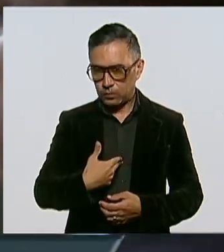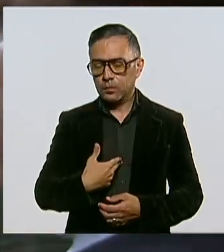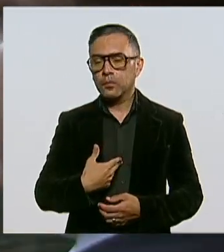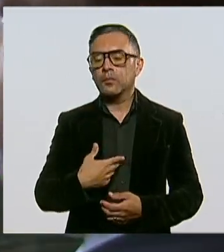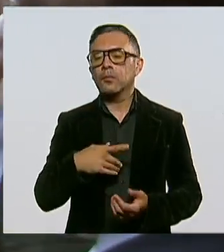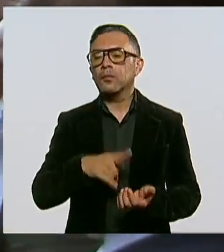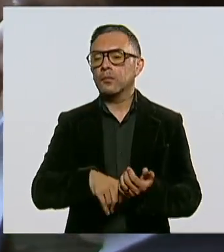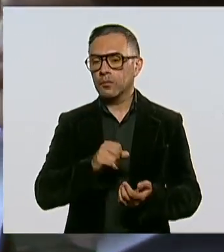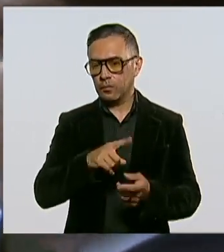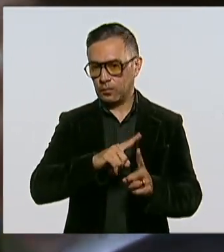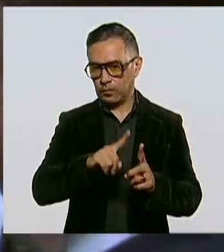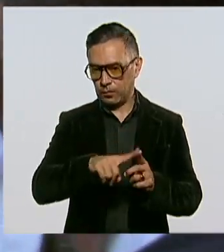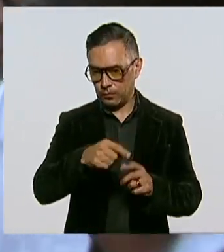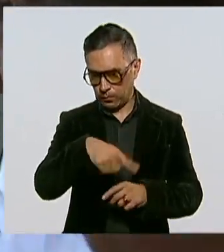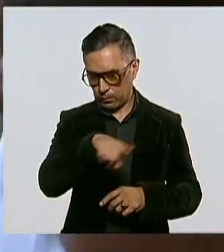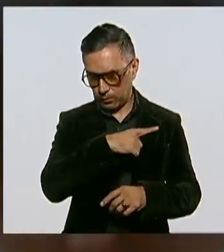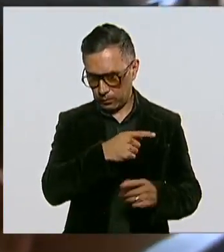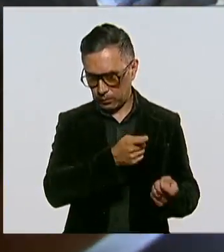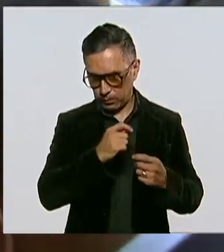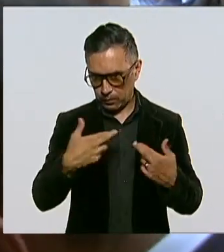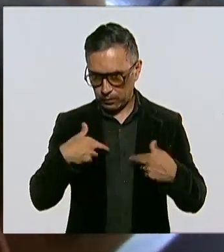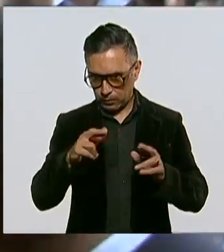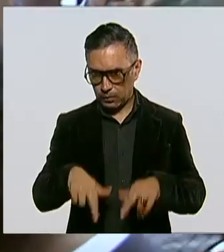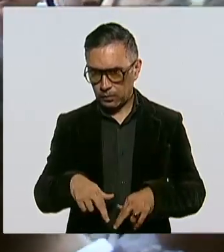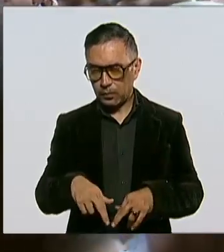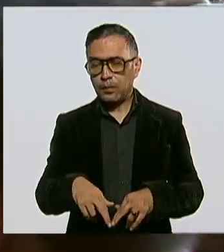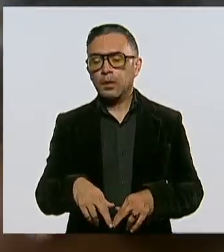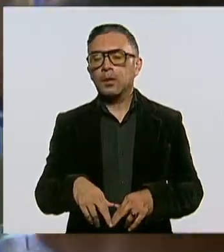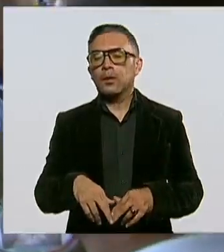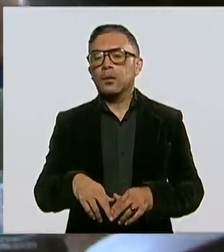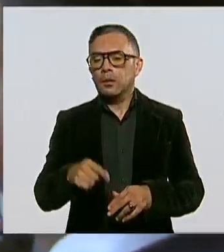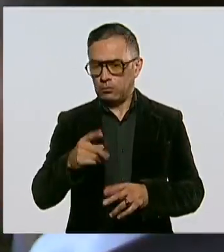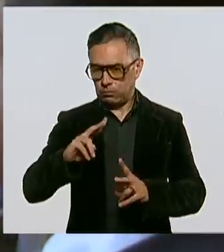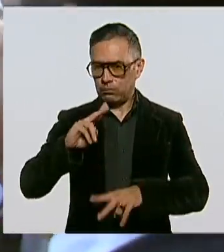representación de todos los compañeros de la comisión y con la voz de ustedes, ahí va a estar.